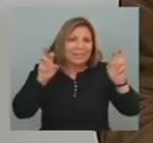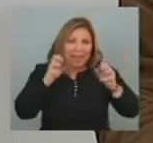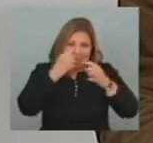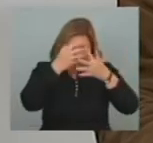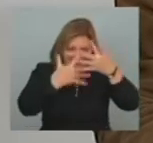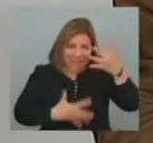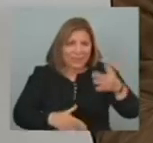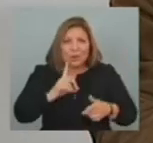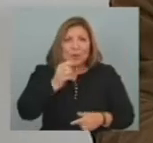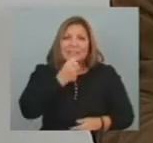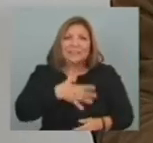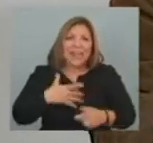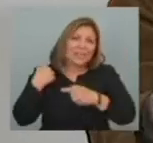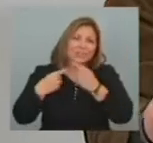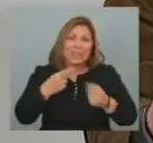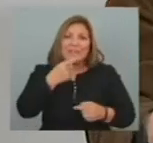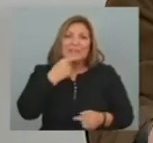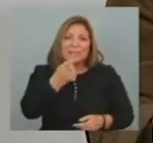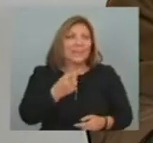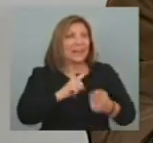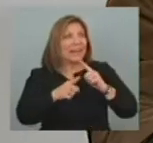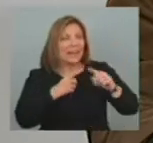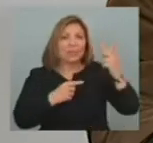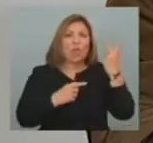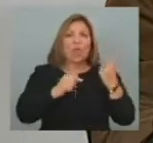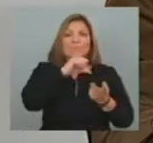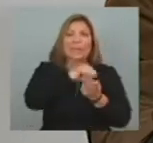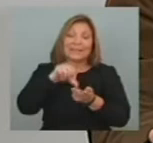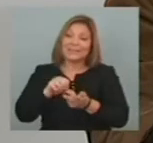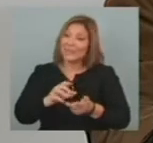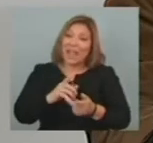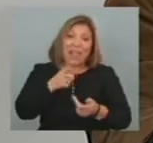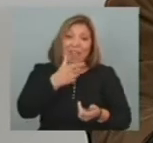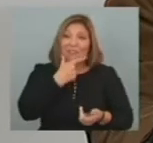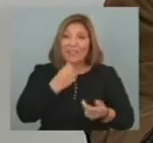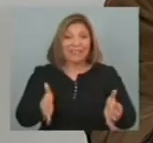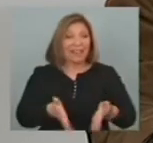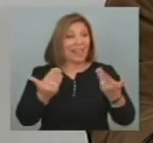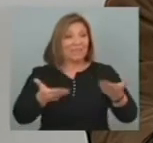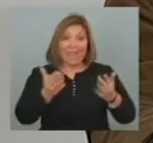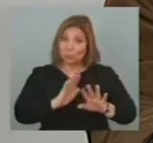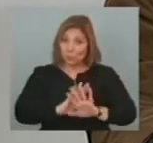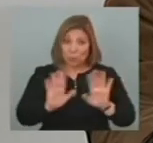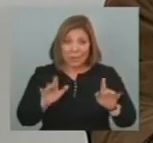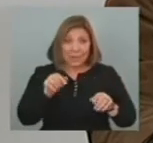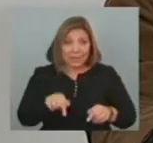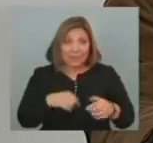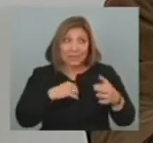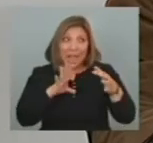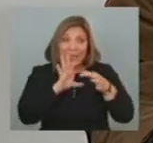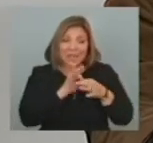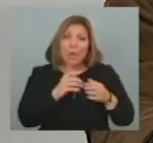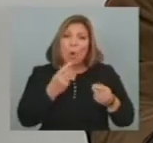no solo Los que tradicionalmente Miramos cuando vemos Una relación Entre dos países Y esa interdependencia Exige de mucha